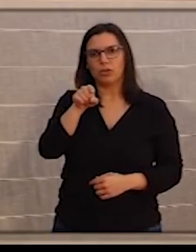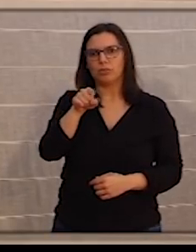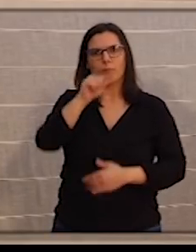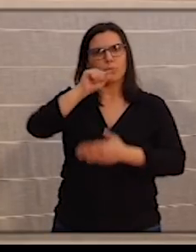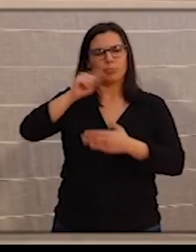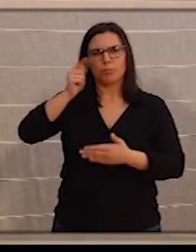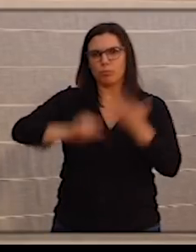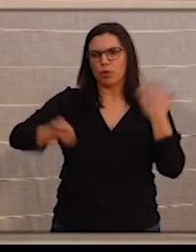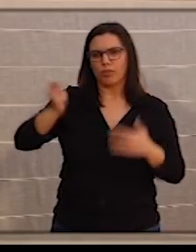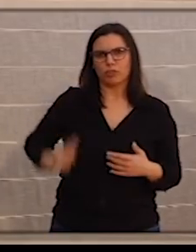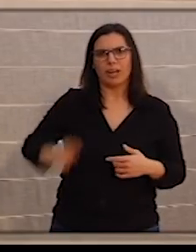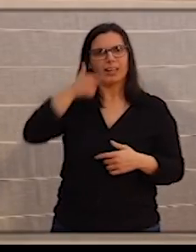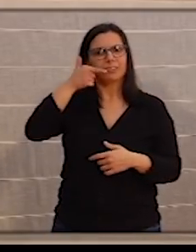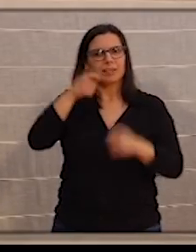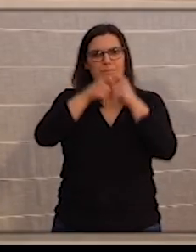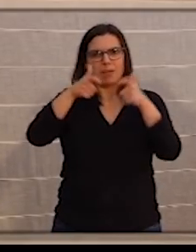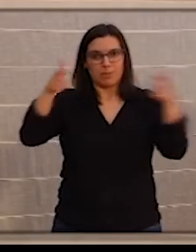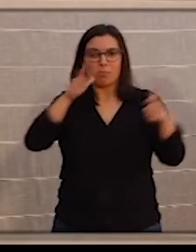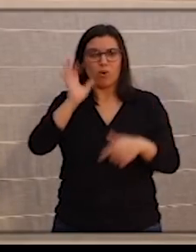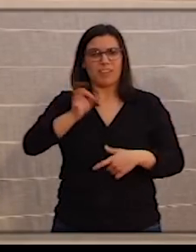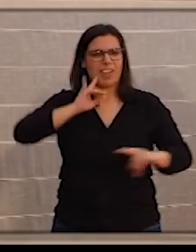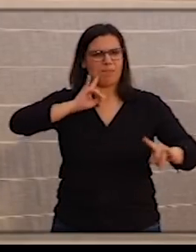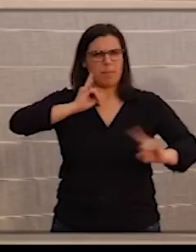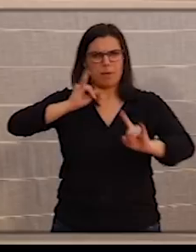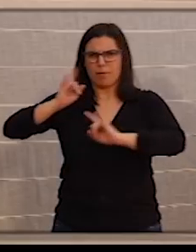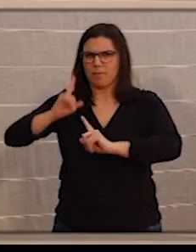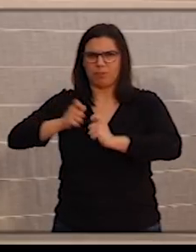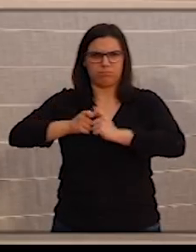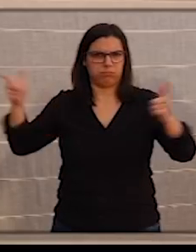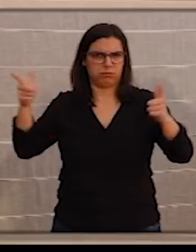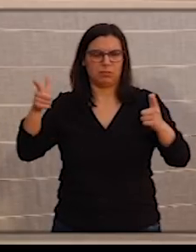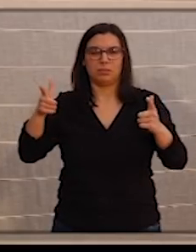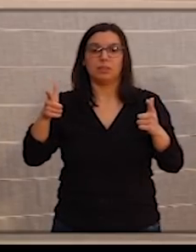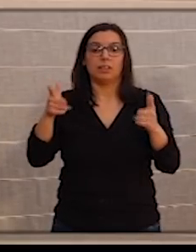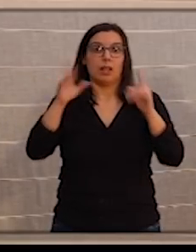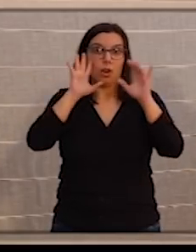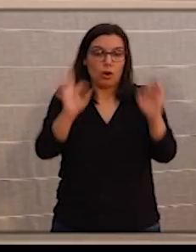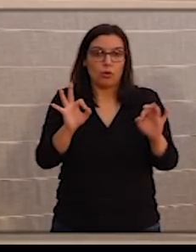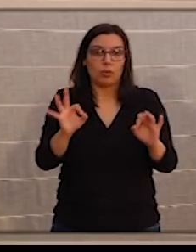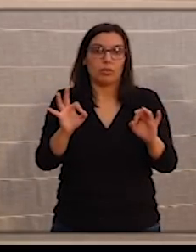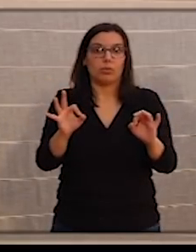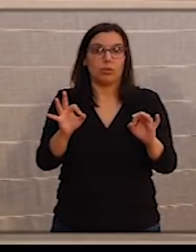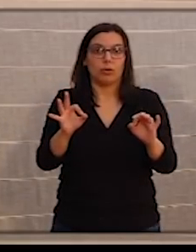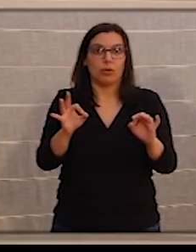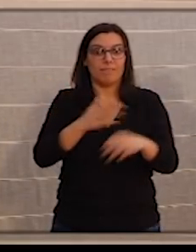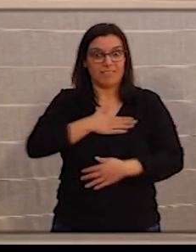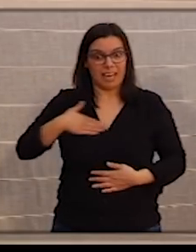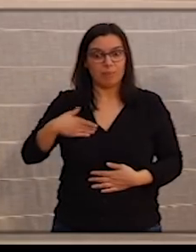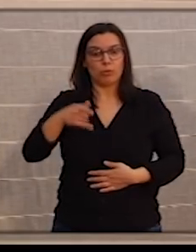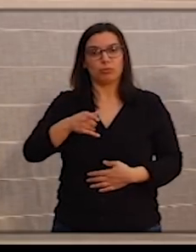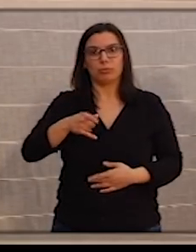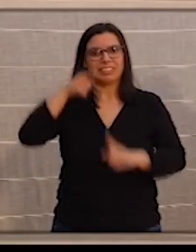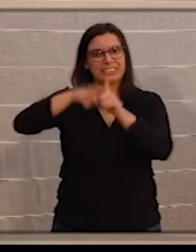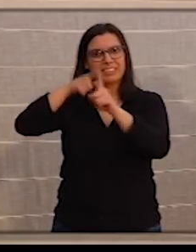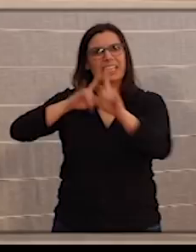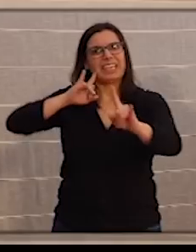reforzada porque es verdad que ha habido un repunte importantísimo del número de llamadas y, evidentemente, es lo que queremos que suceda porque